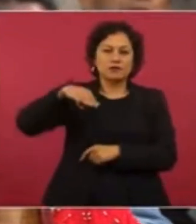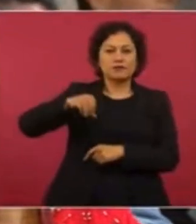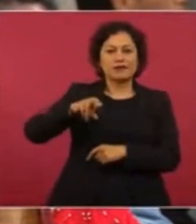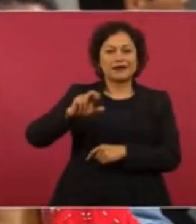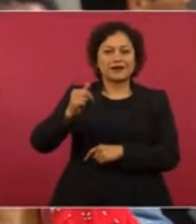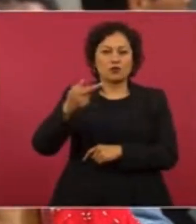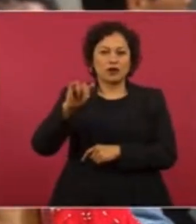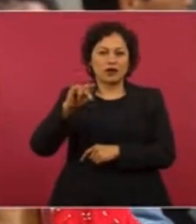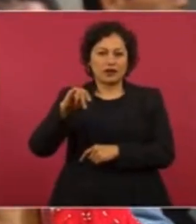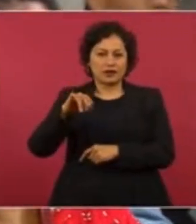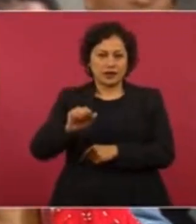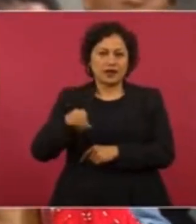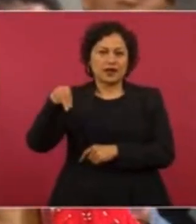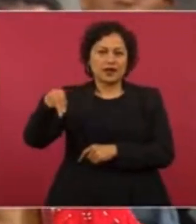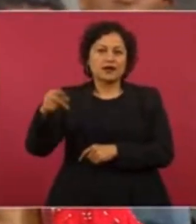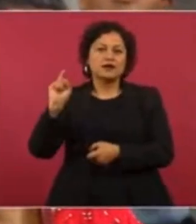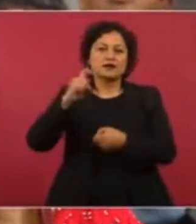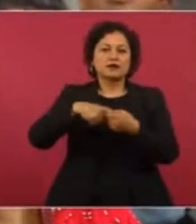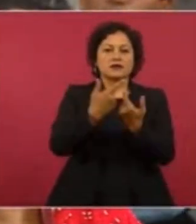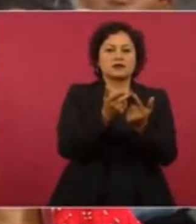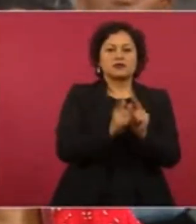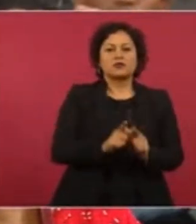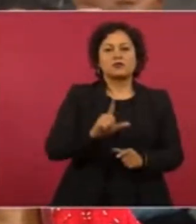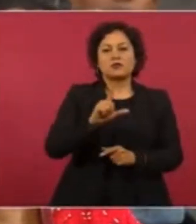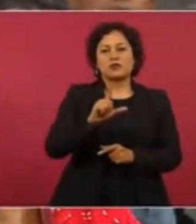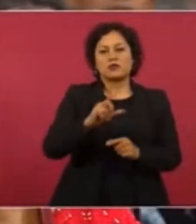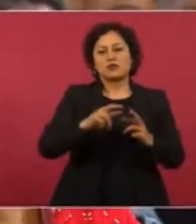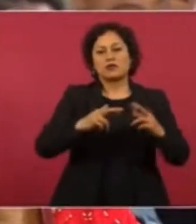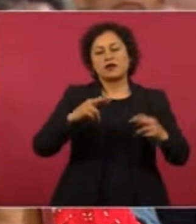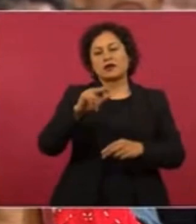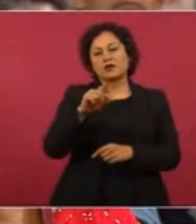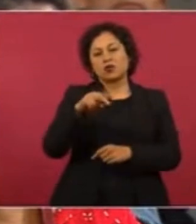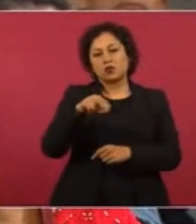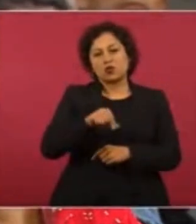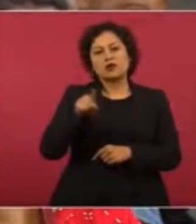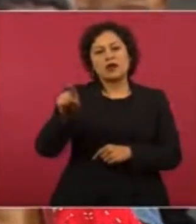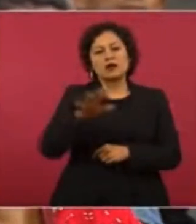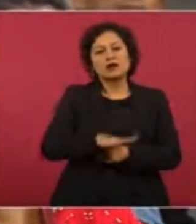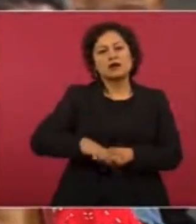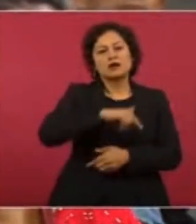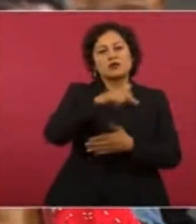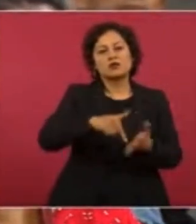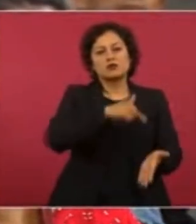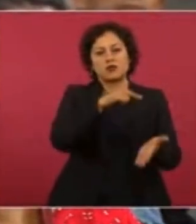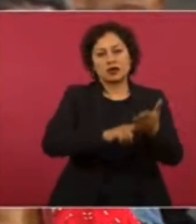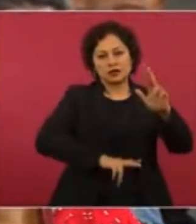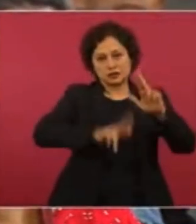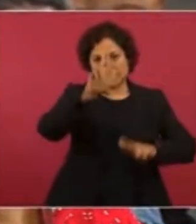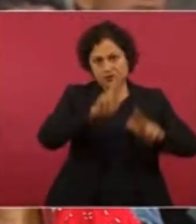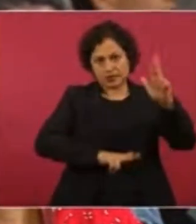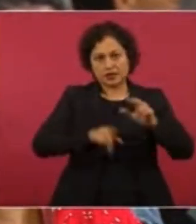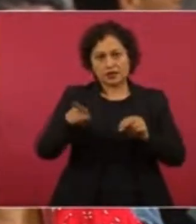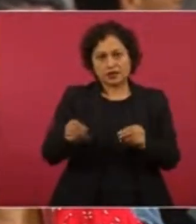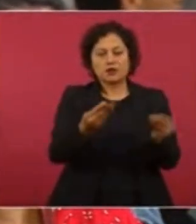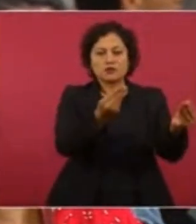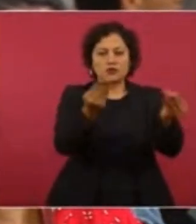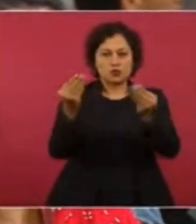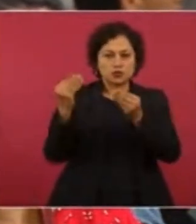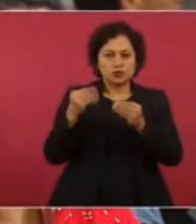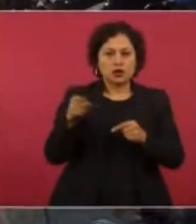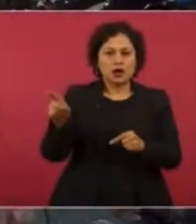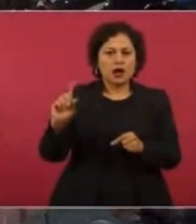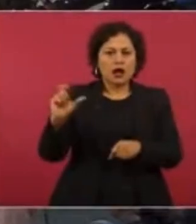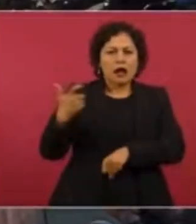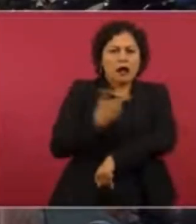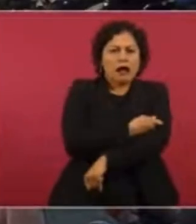pertenece a la Red Luna, ubicados en satélite, quienes ya llevan varias muertes. Me inyectaron algo donde perdí el sentido